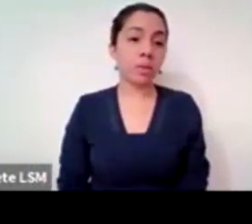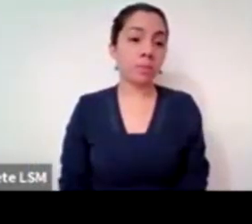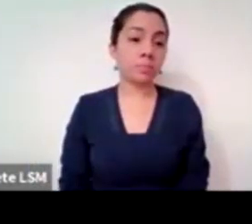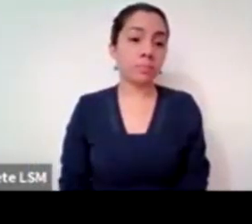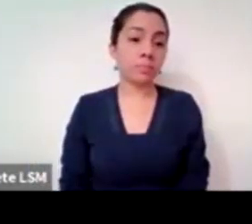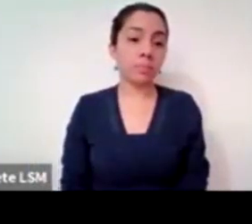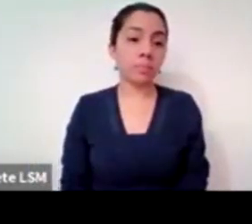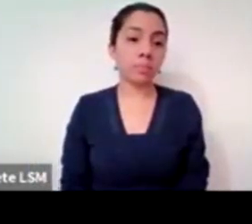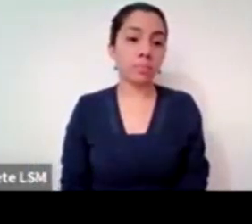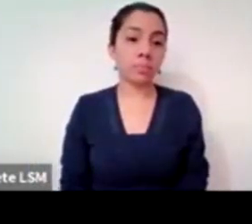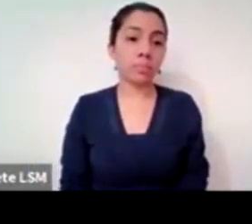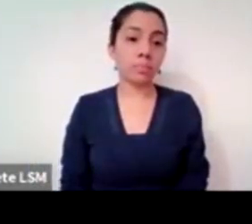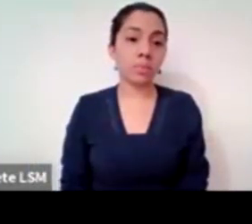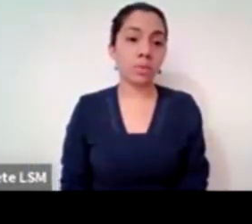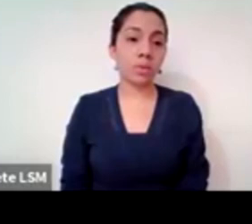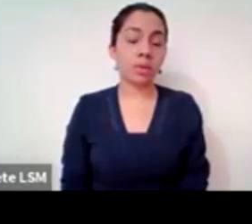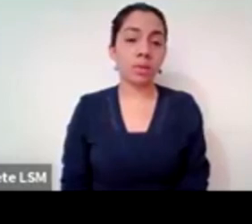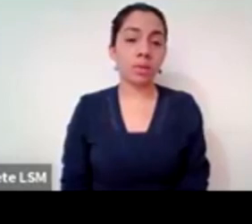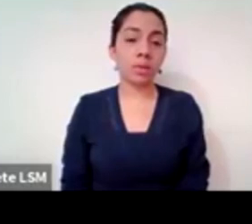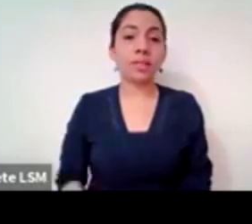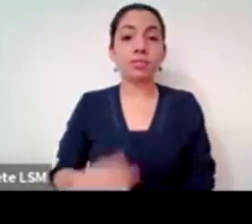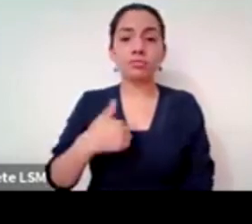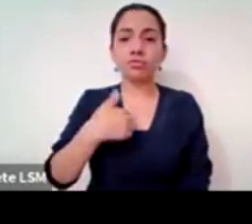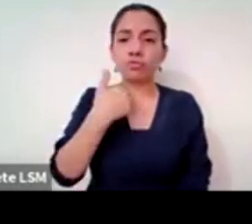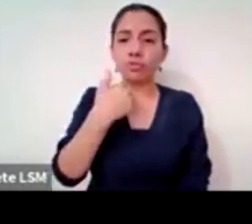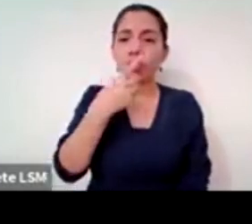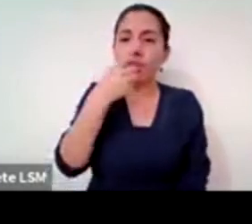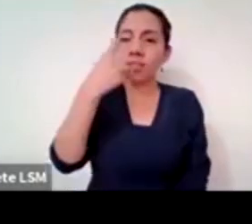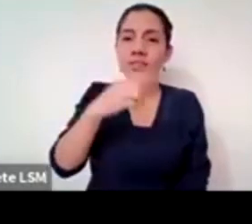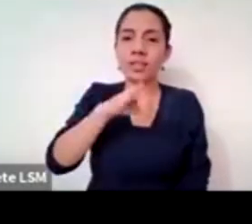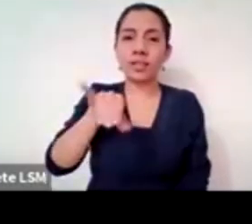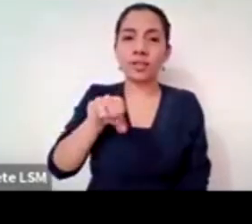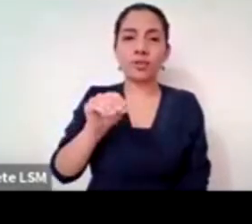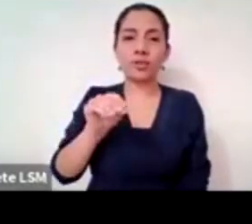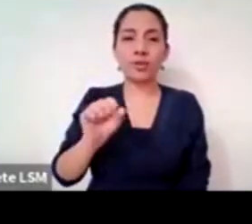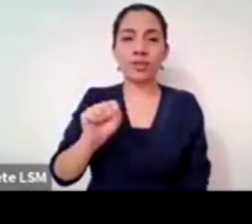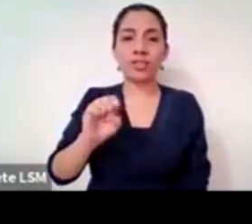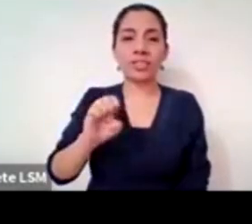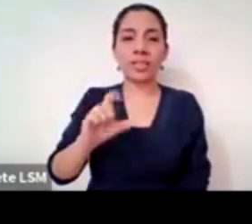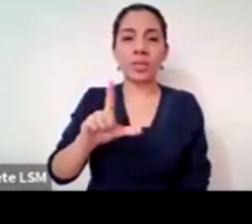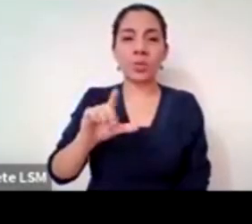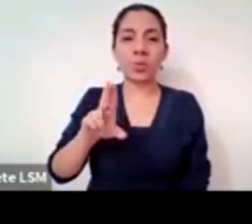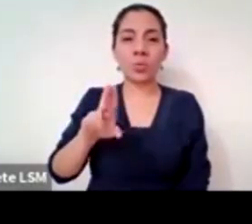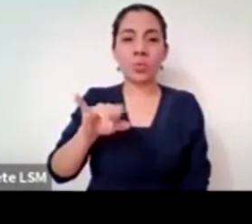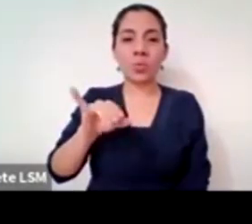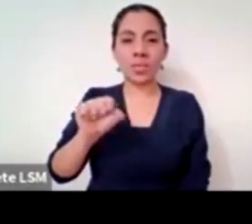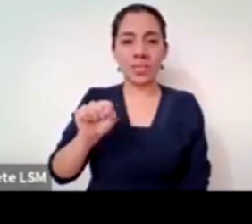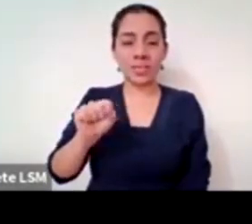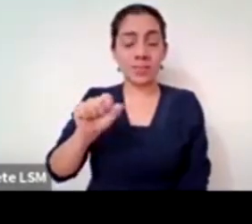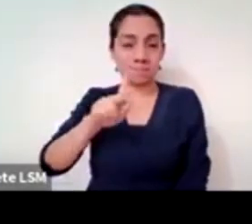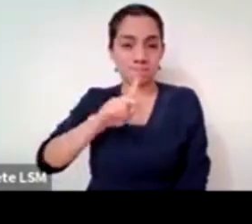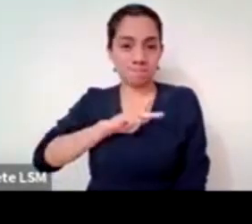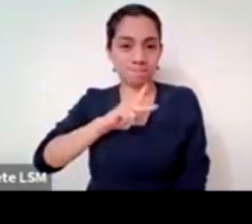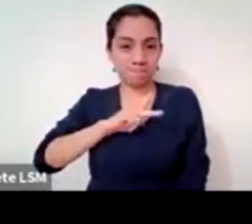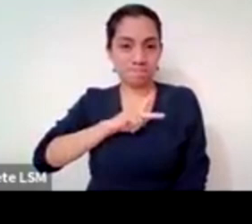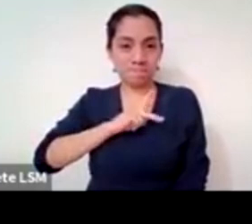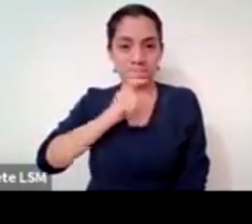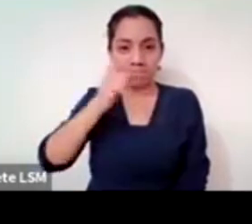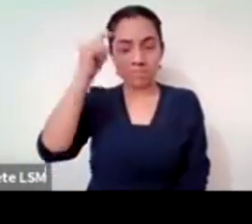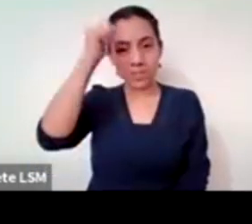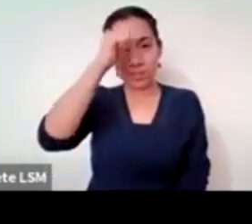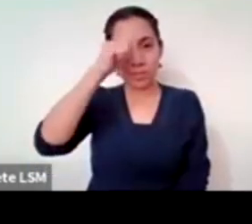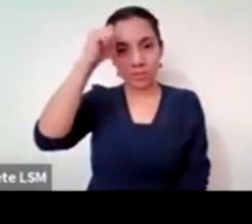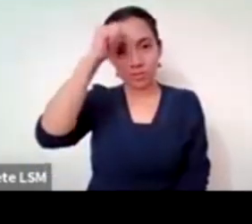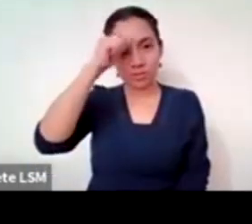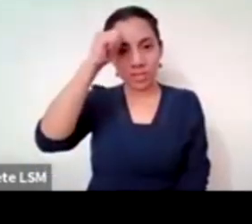a José Luis que una de las características de mi identidad teológica es que soy un